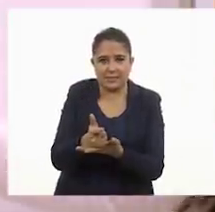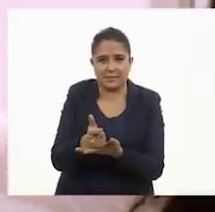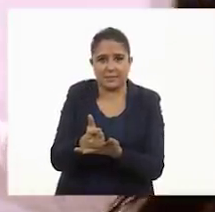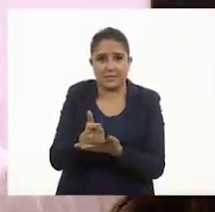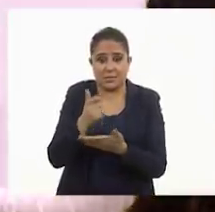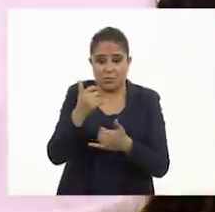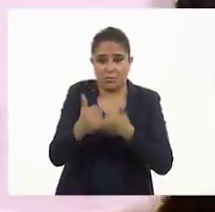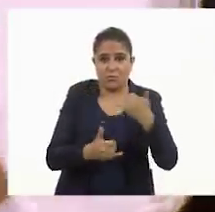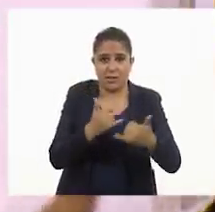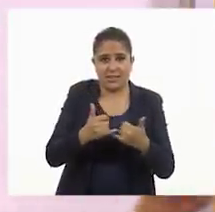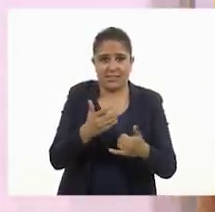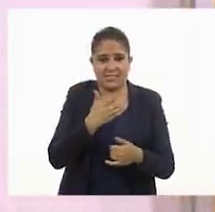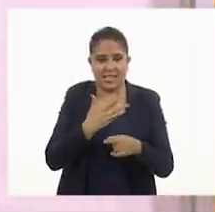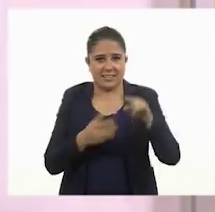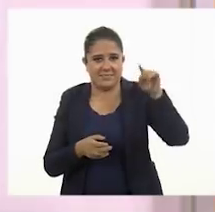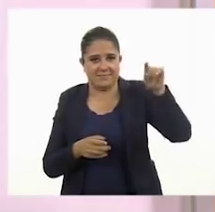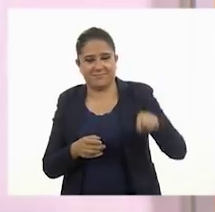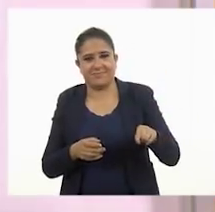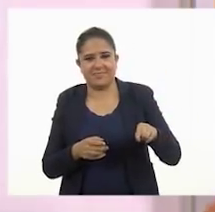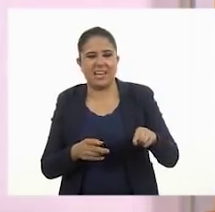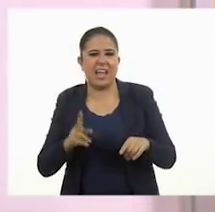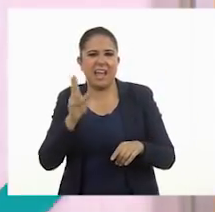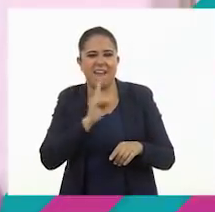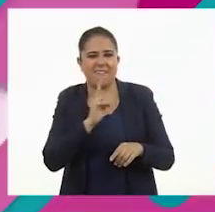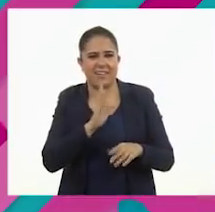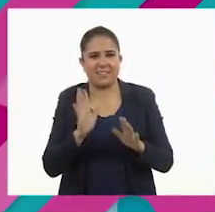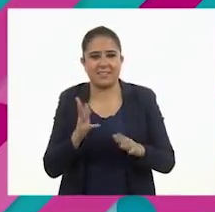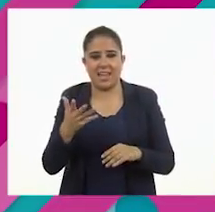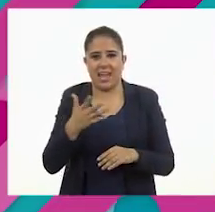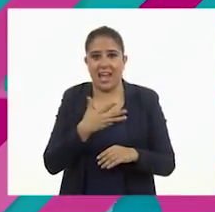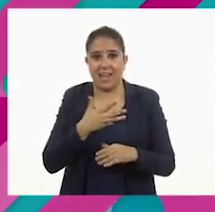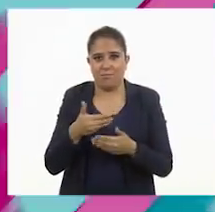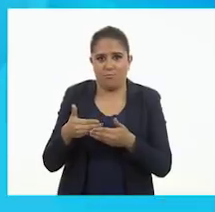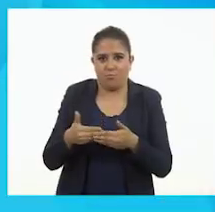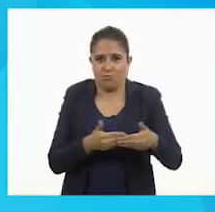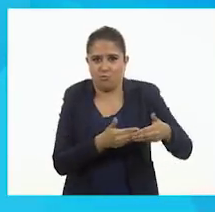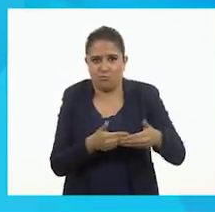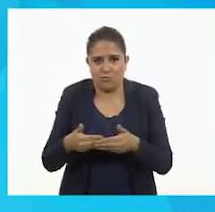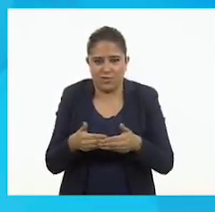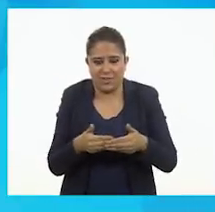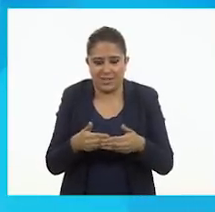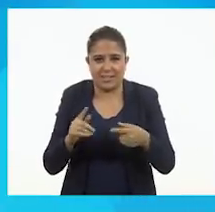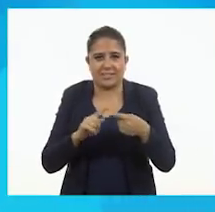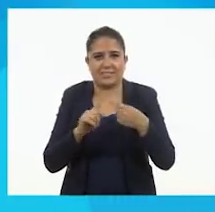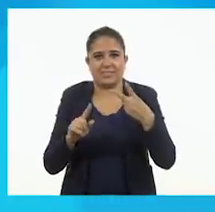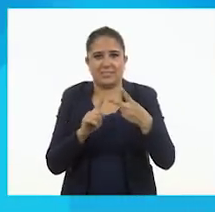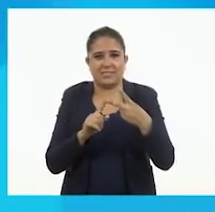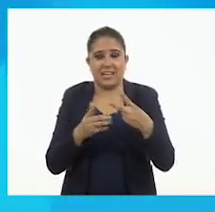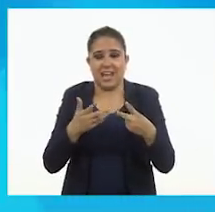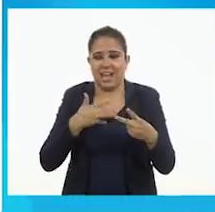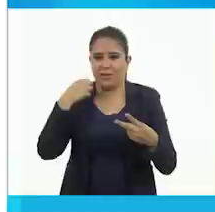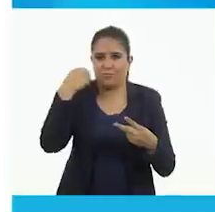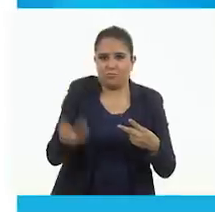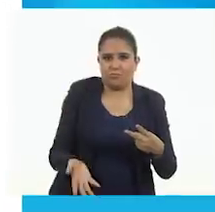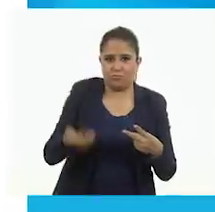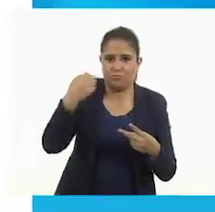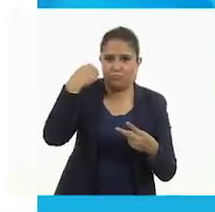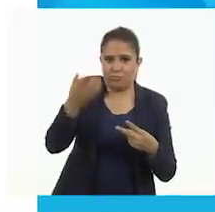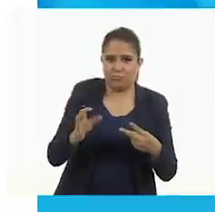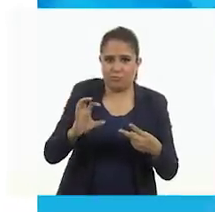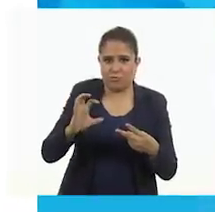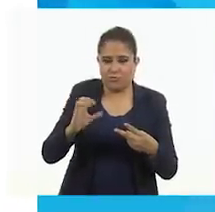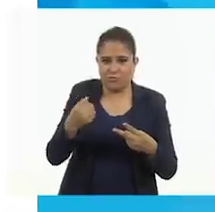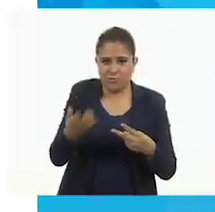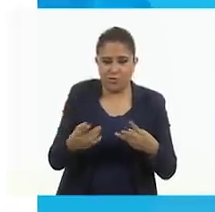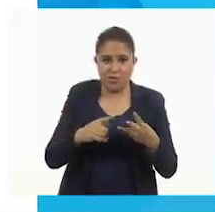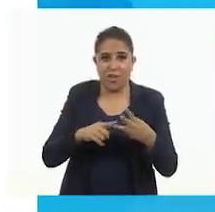estos juguetes que están aquí. Vamos a ver. Tenemos muñecas. Tenemos un yoyo. Un